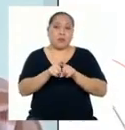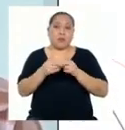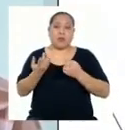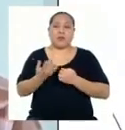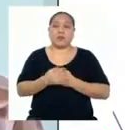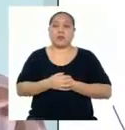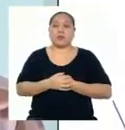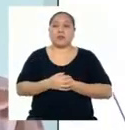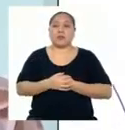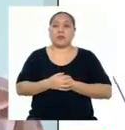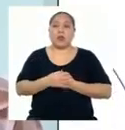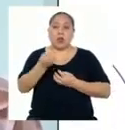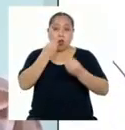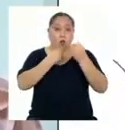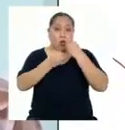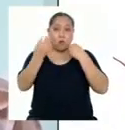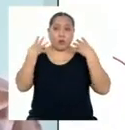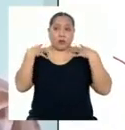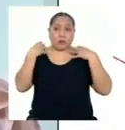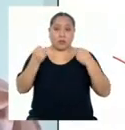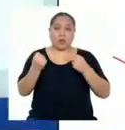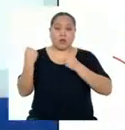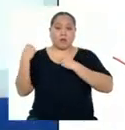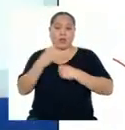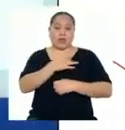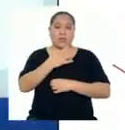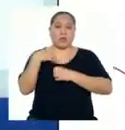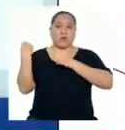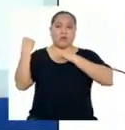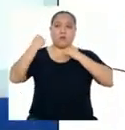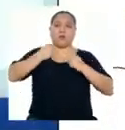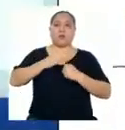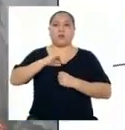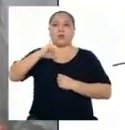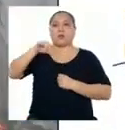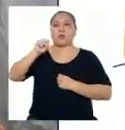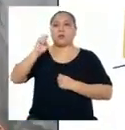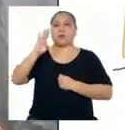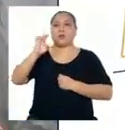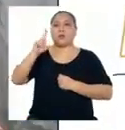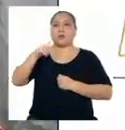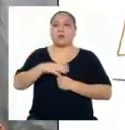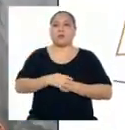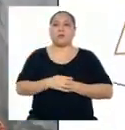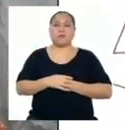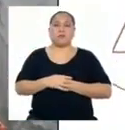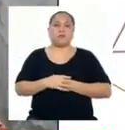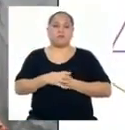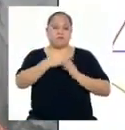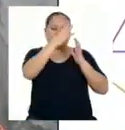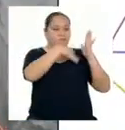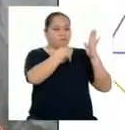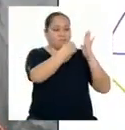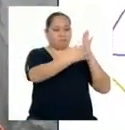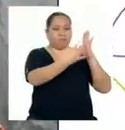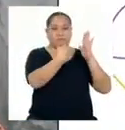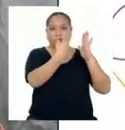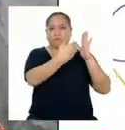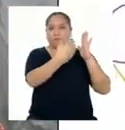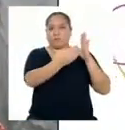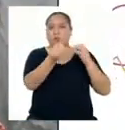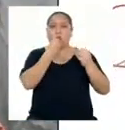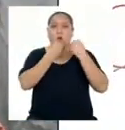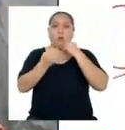debemos comer sano para estar fuertes. Isabel Una rutina de alimentación balanceada,